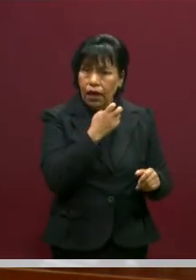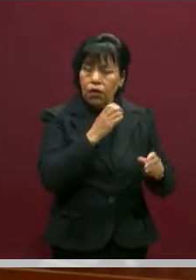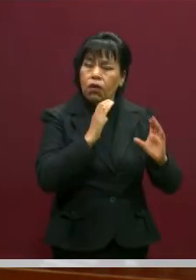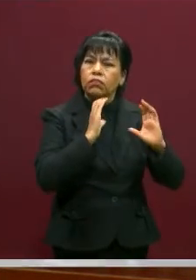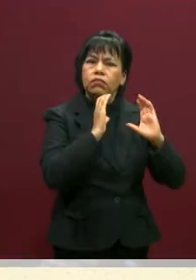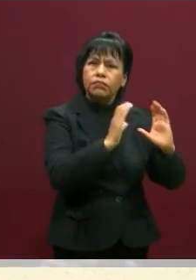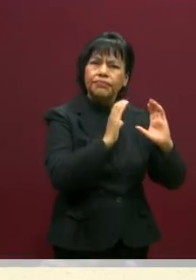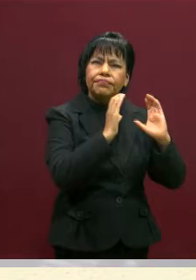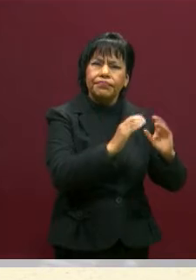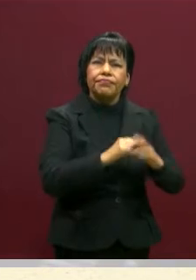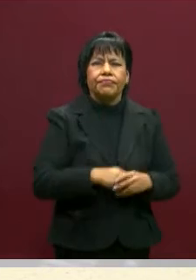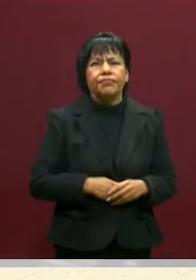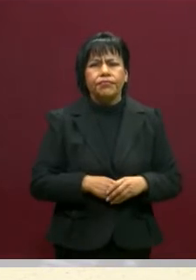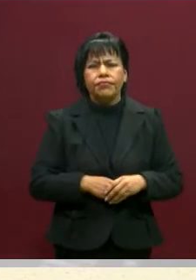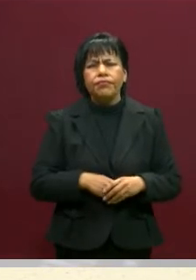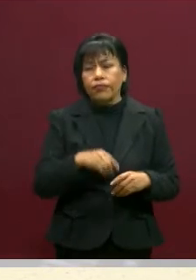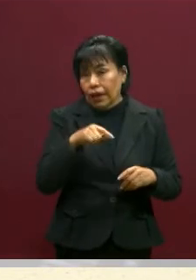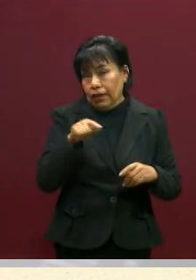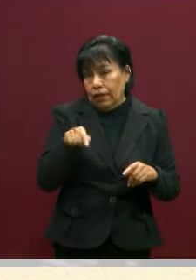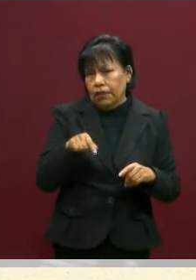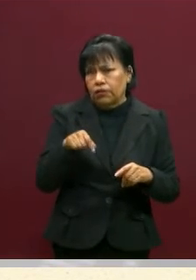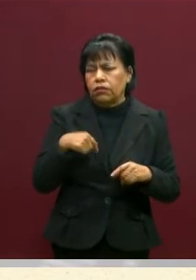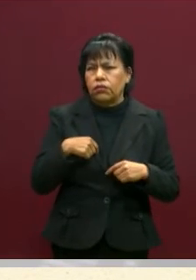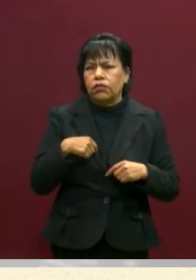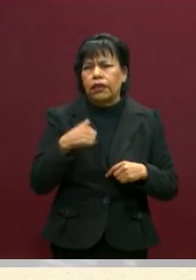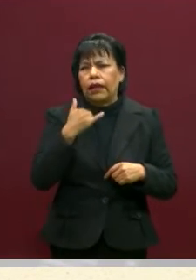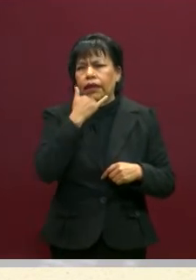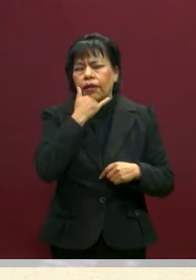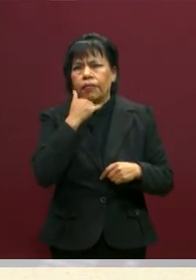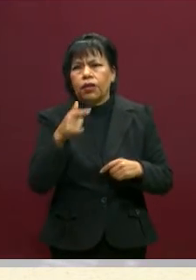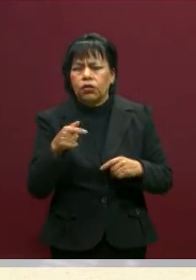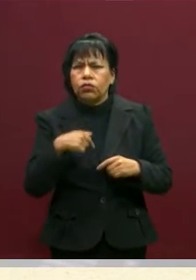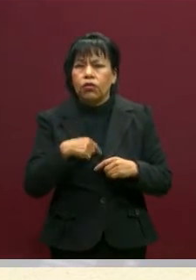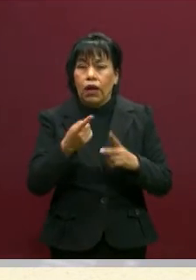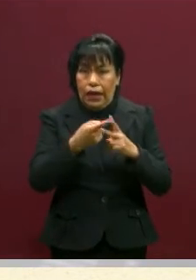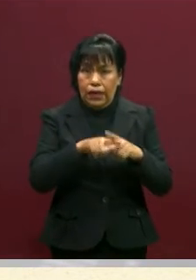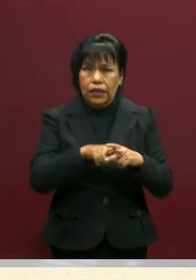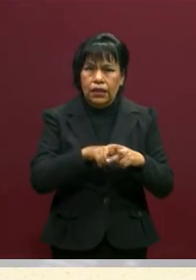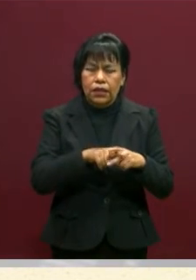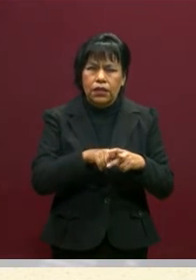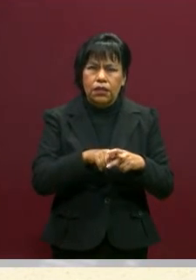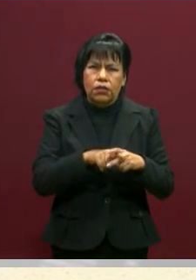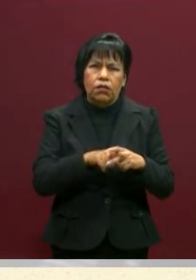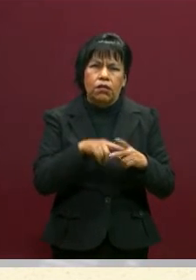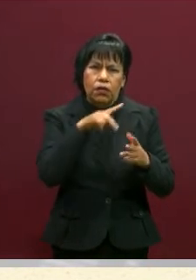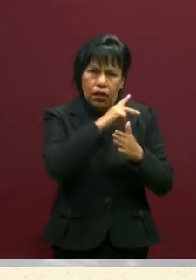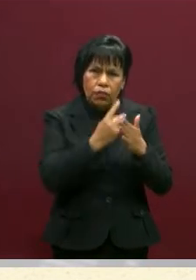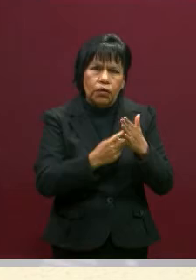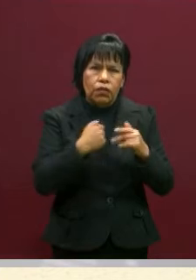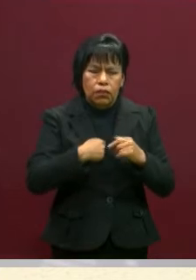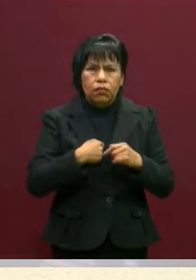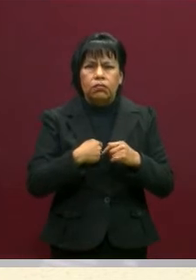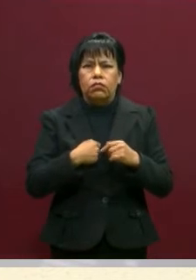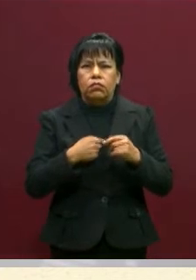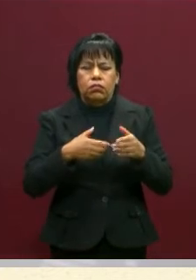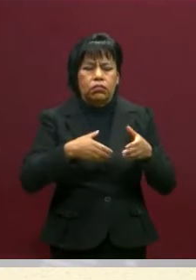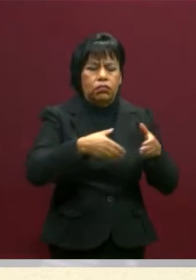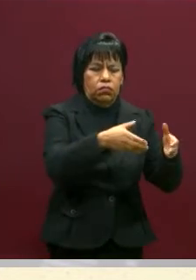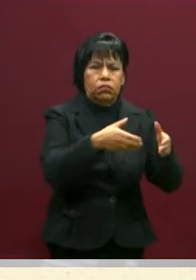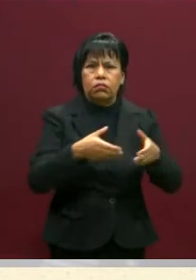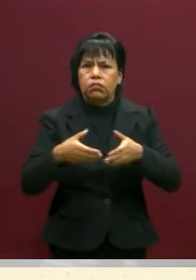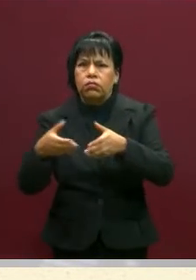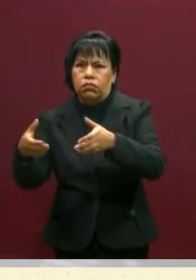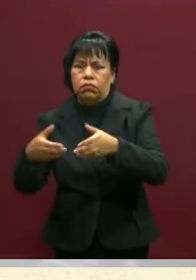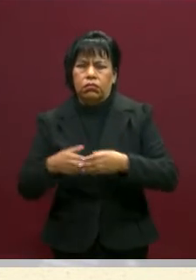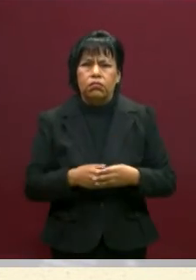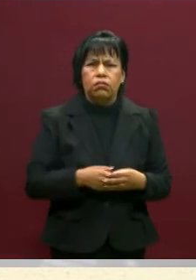Claro. Y déjame que haga un paréntesis aquí, secretario, porque justo al inicio de este programa yo te planteaba esos dos caminos en